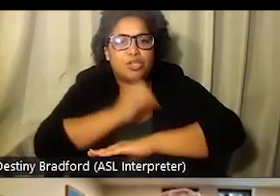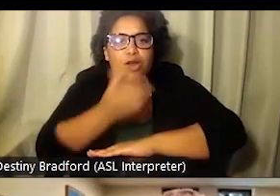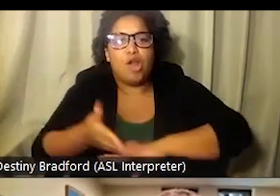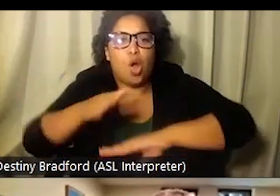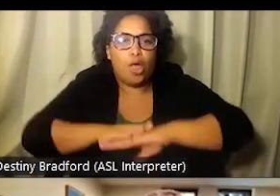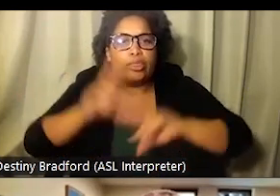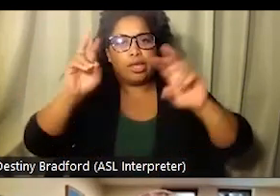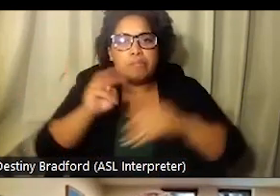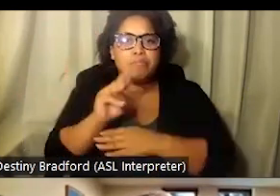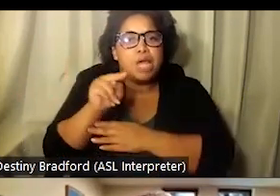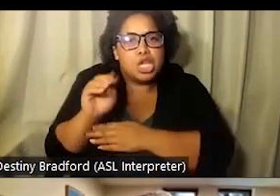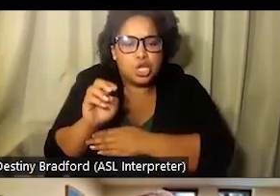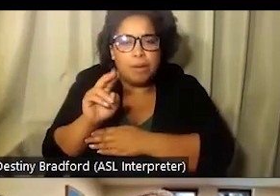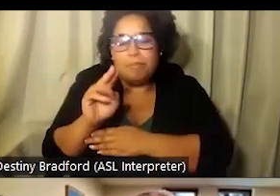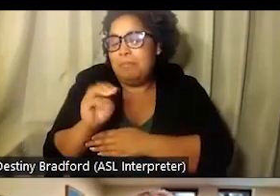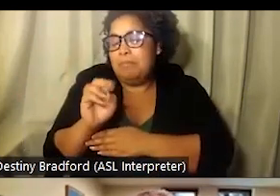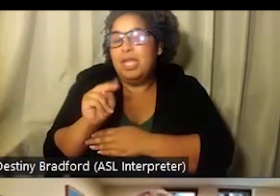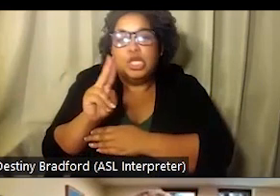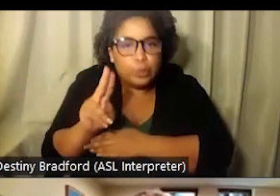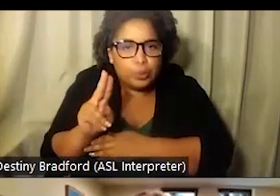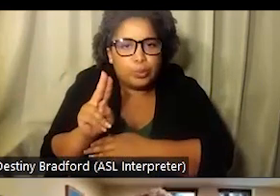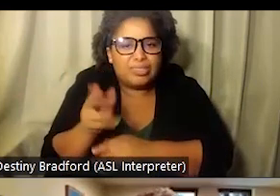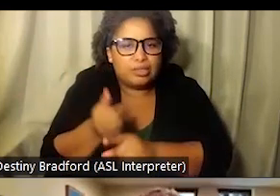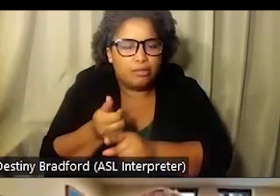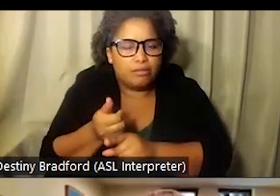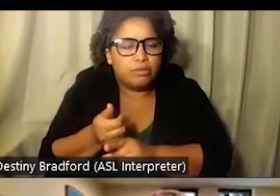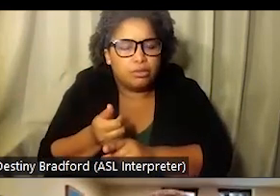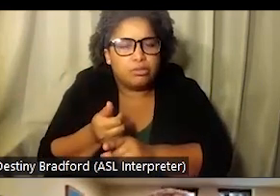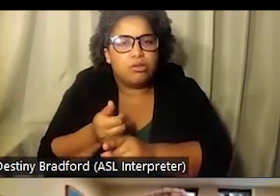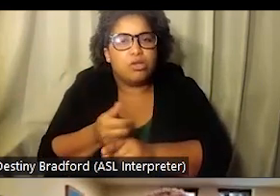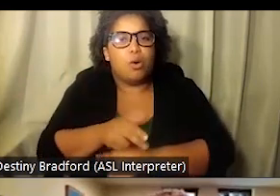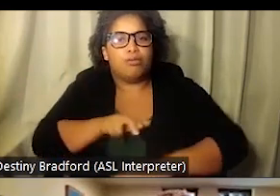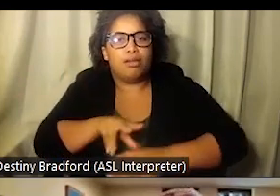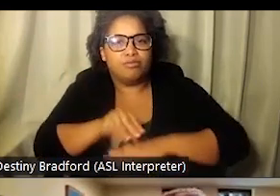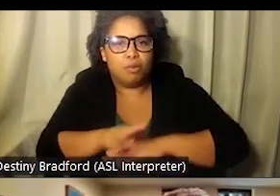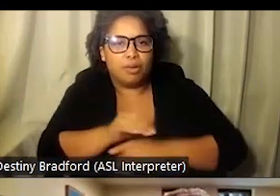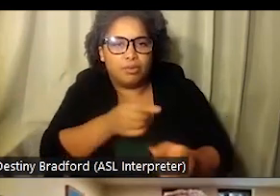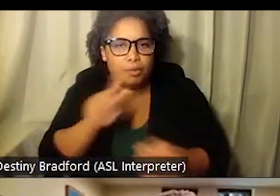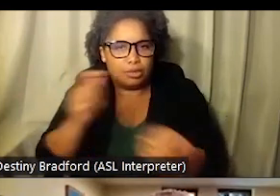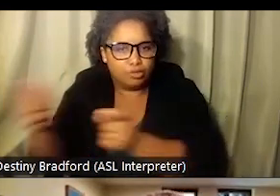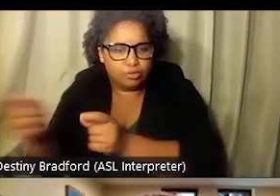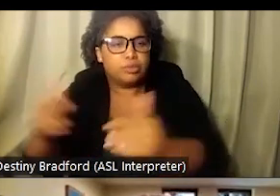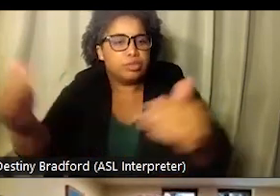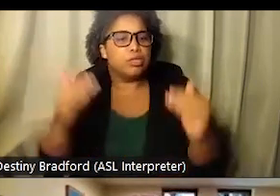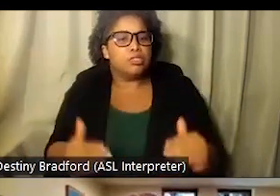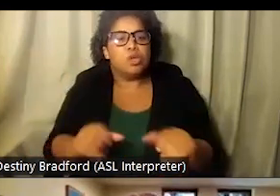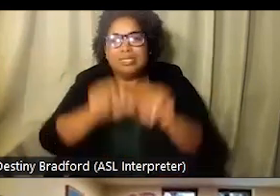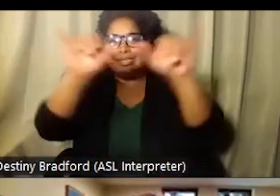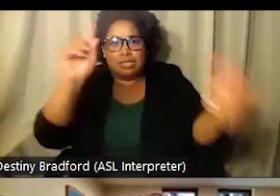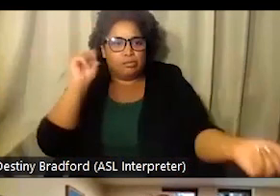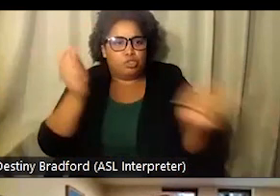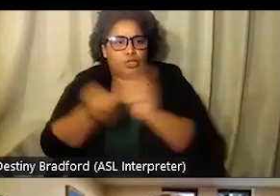conversación. O sea, tener un asiento en la mesa para no ser parte del menú. ¿Verdad? ¿Verdad?